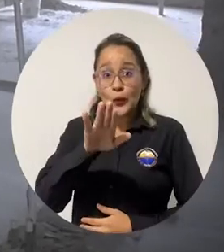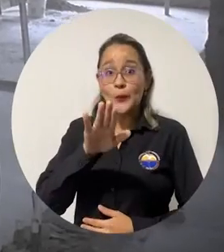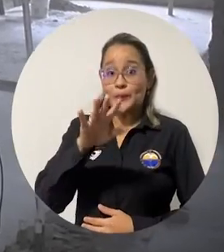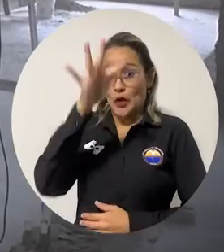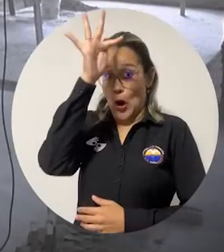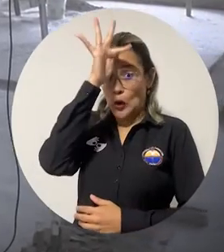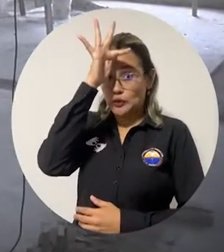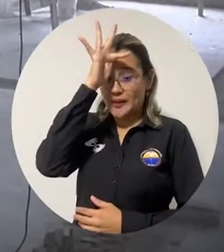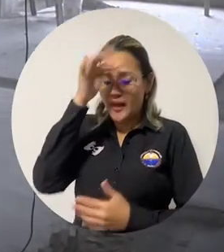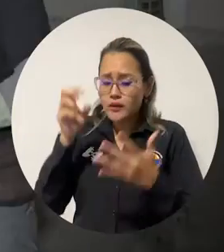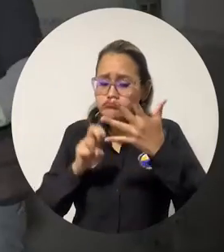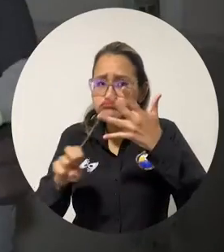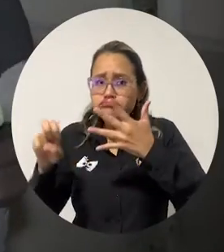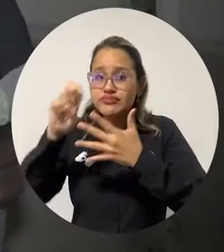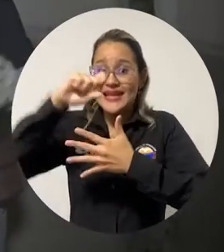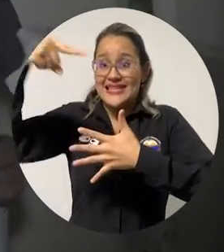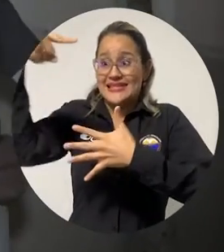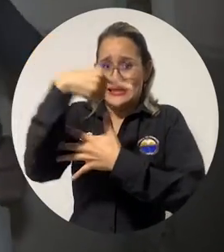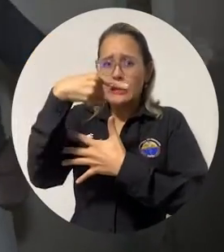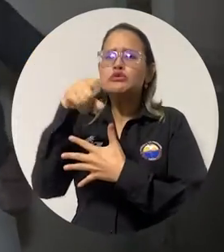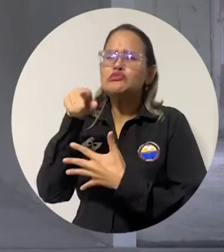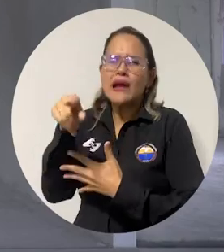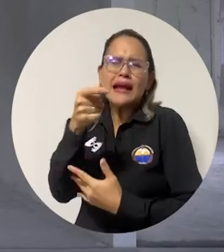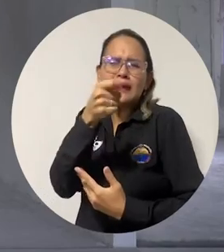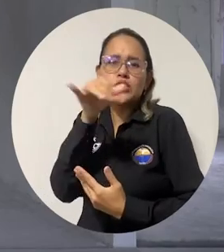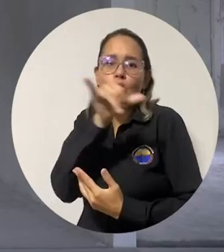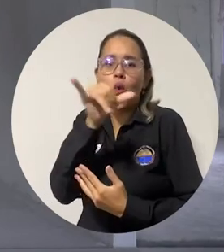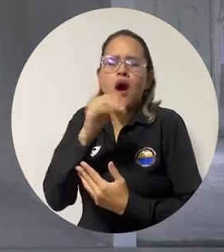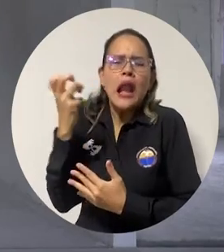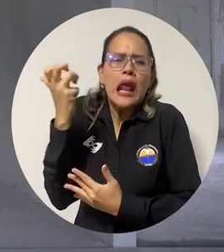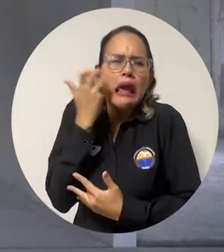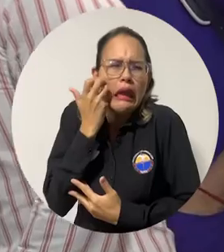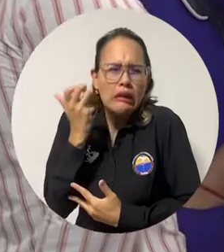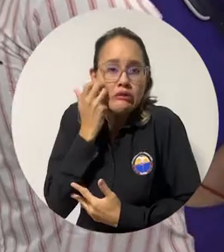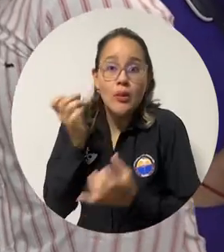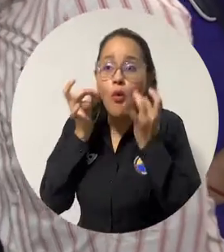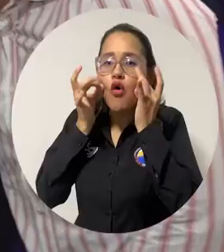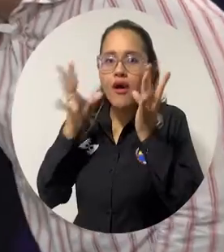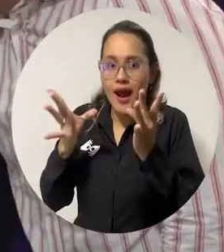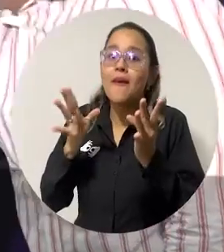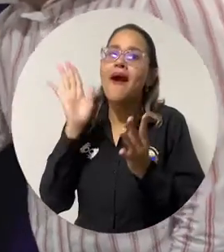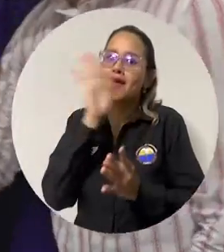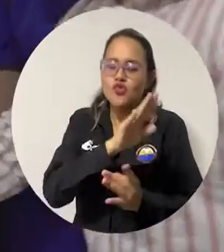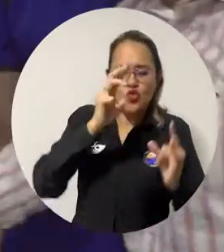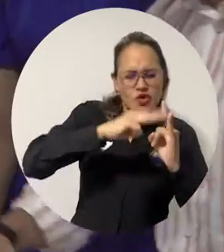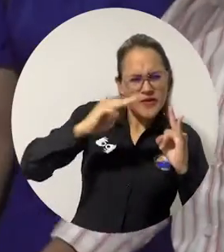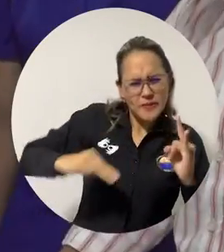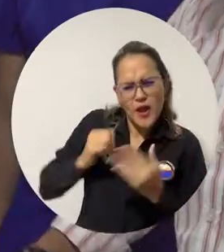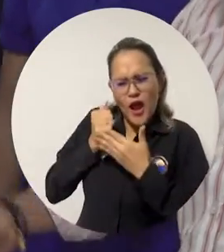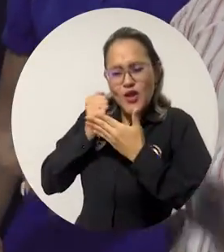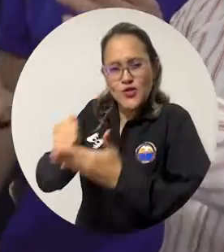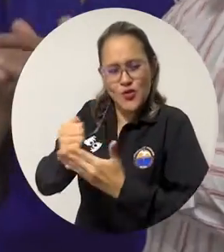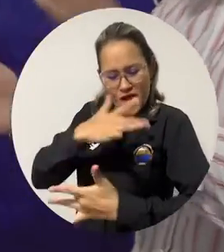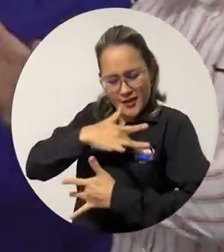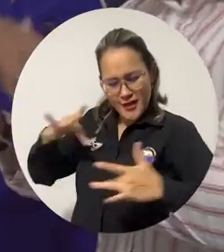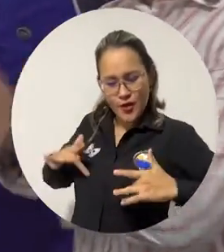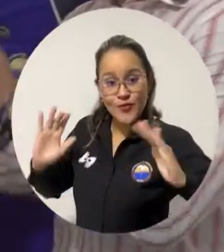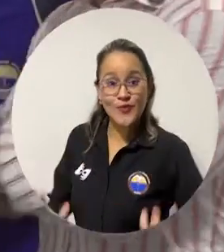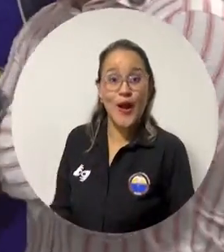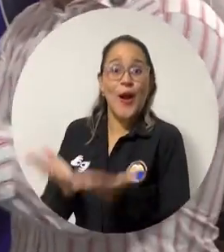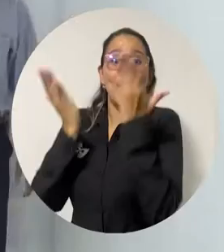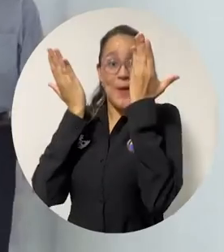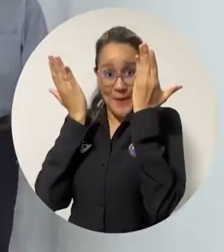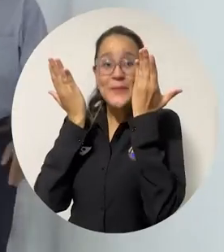Sacar de cuidados intensivos al piso sexto del hospital fue posible gracias al equipo de trabajo liderado por el rector de la Universidad del